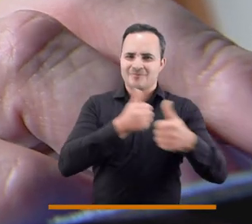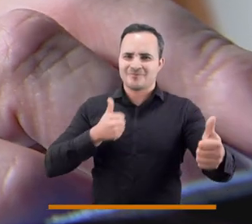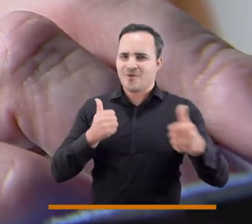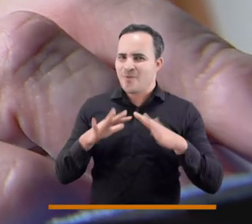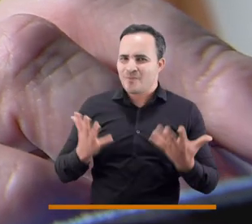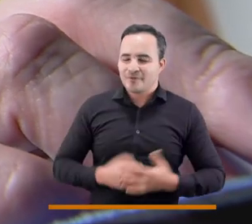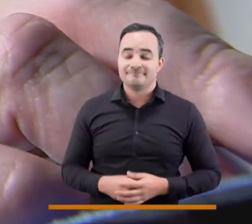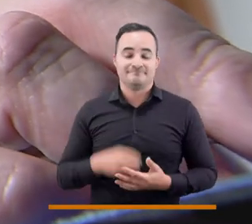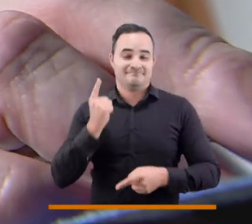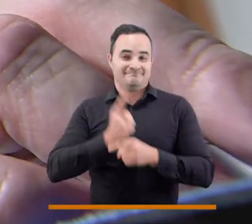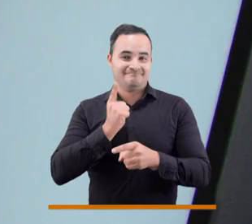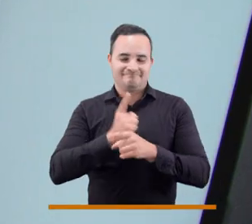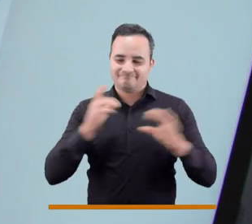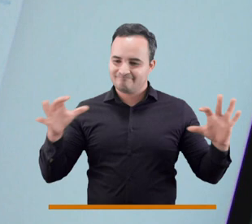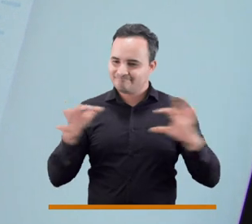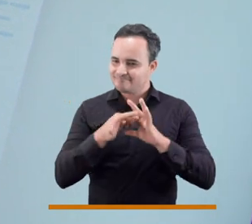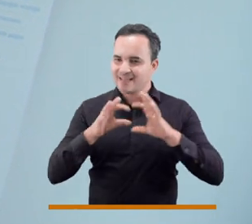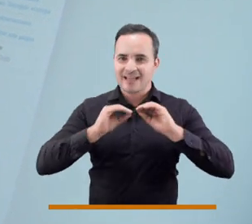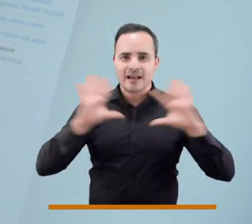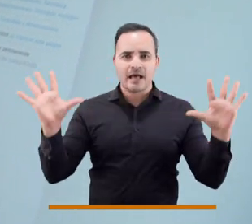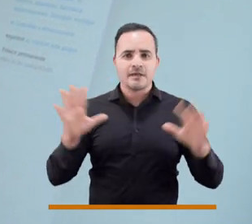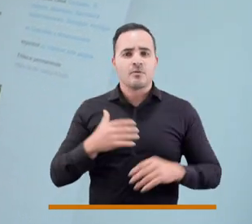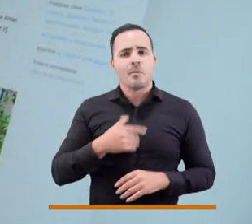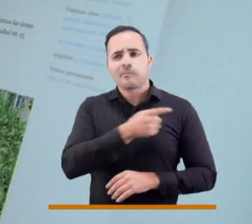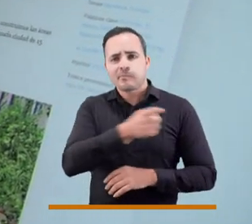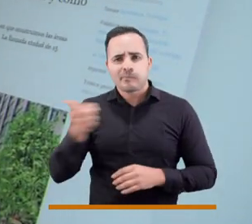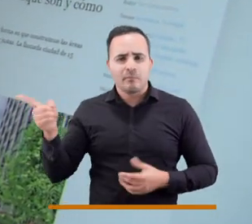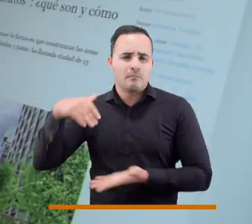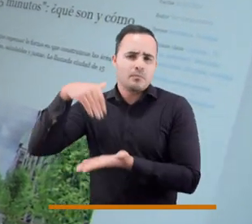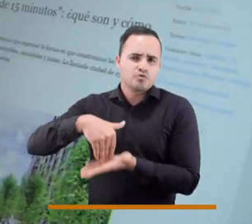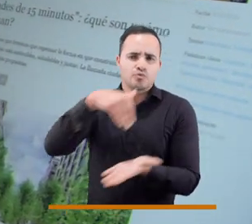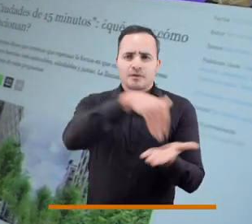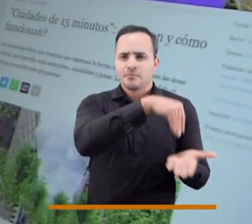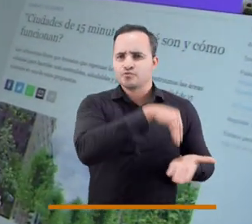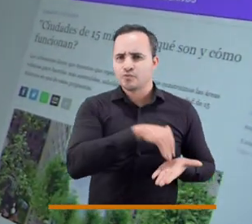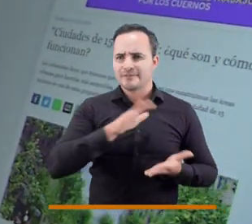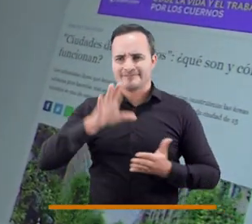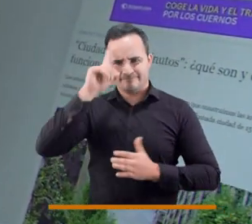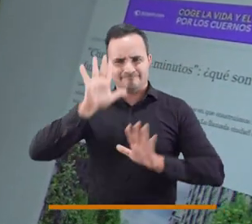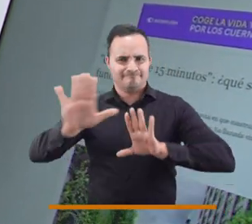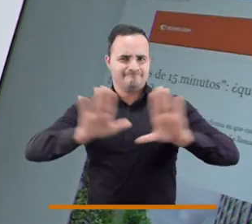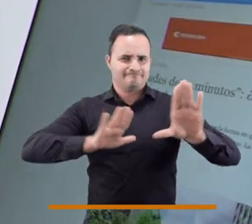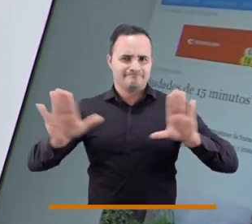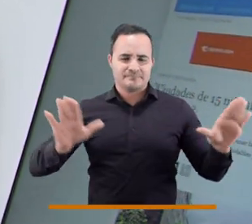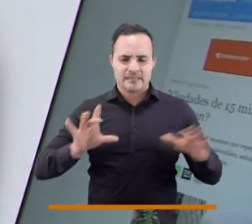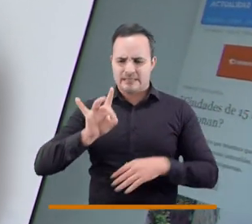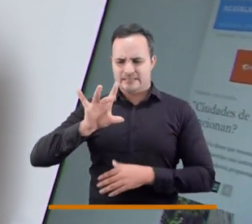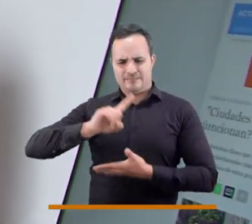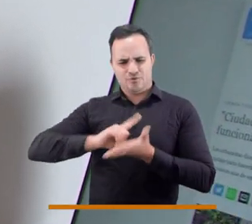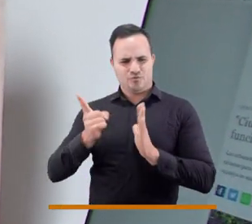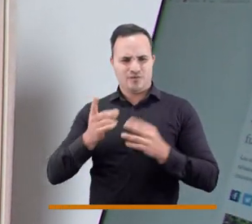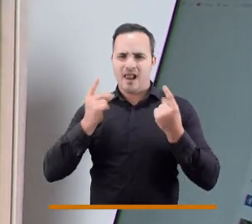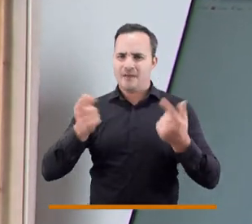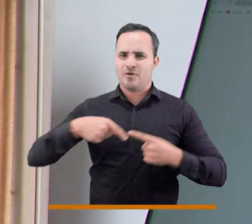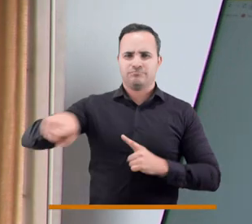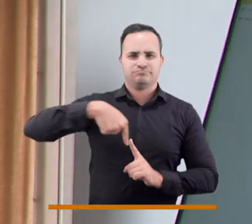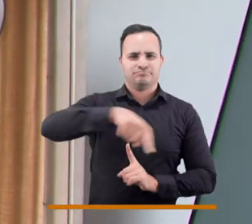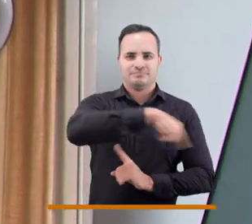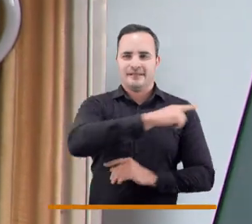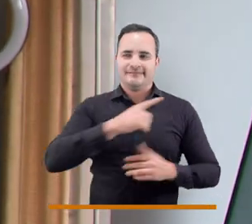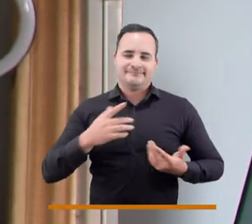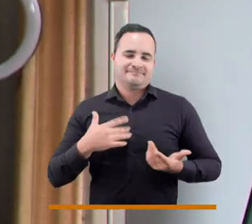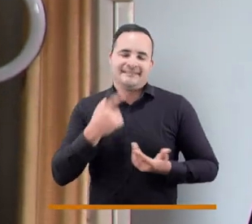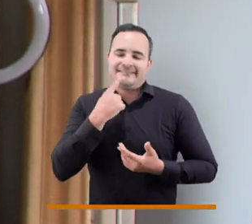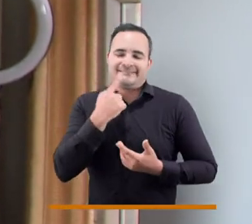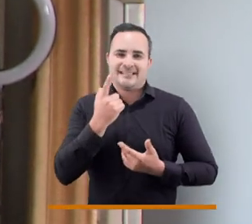totalmente complementario. De hecho, aunque hay posiciones un poco en contra de la ciudad de 15 minutos porque se dice que